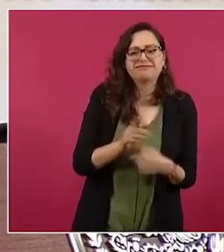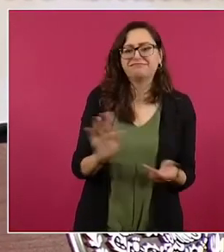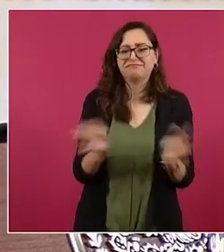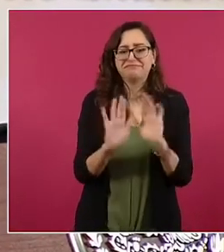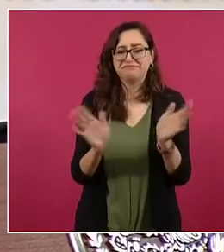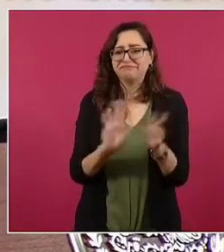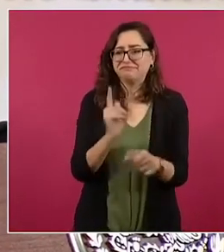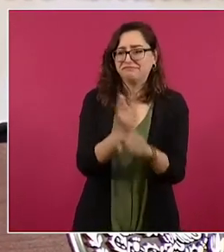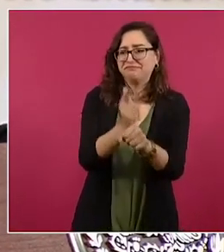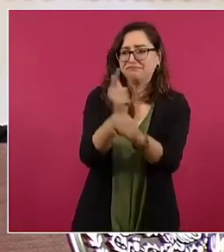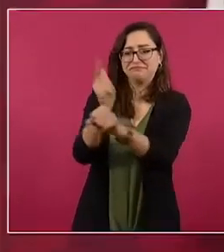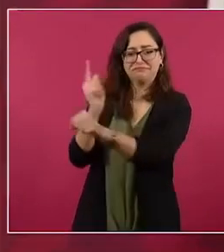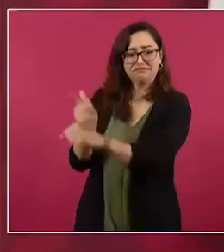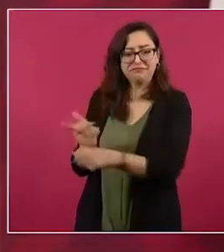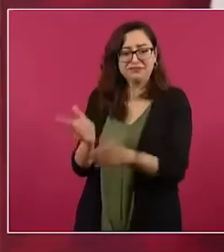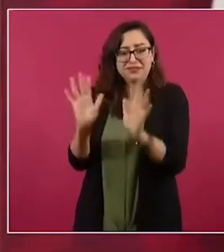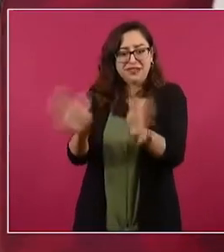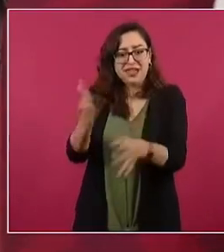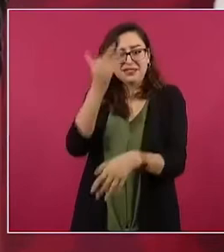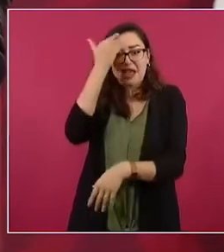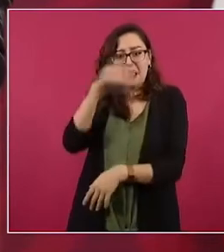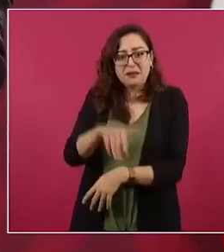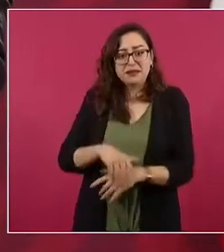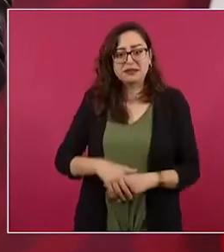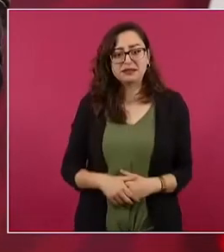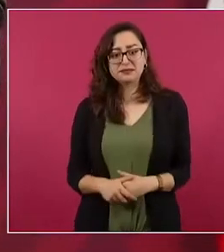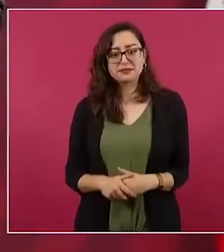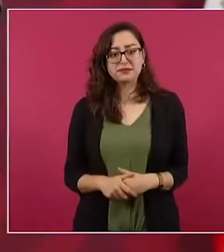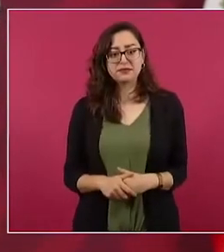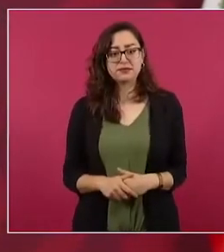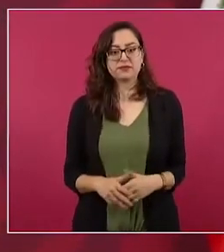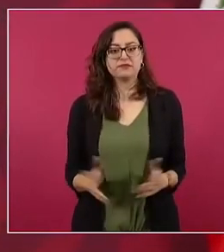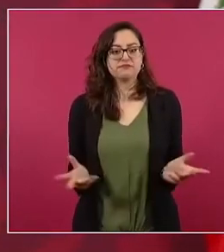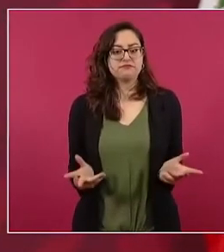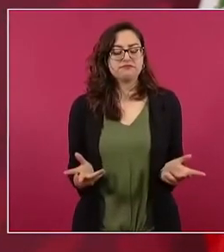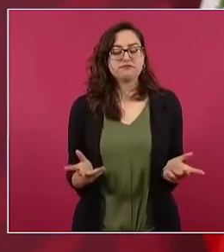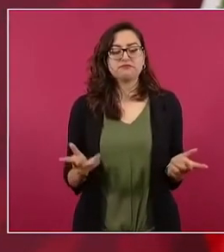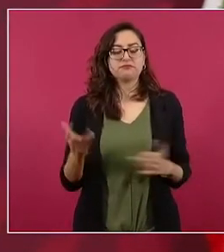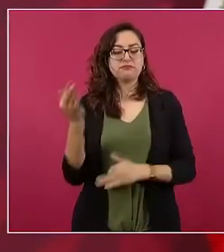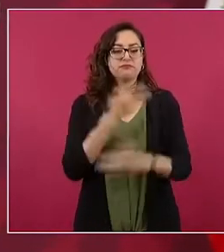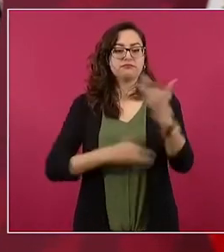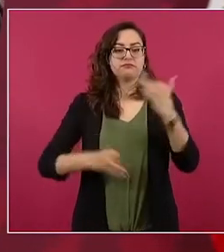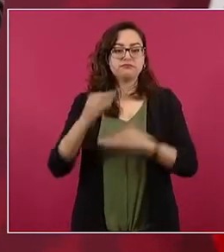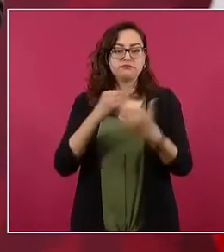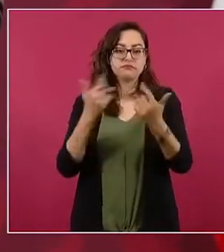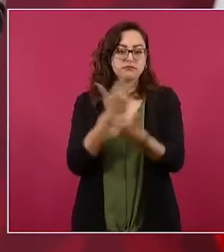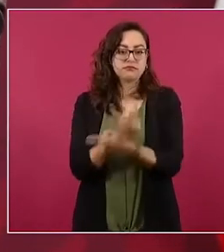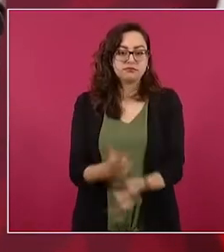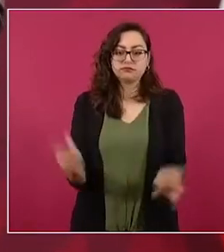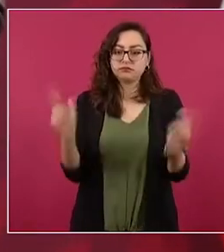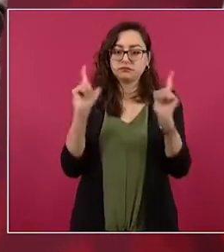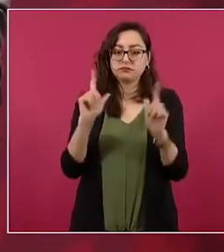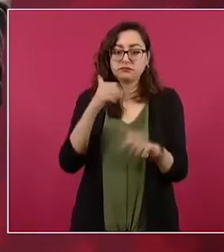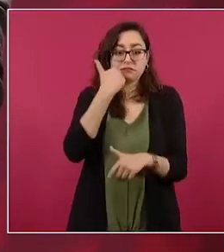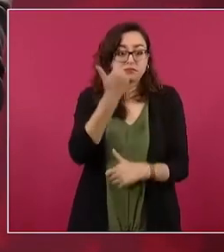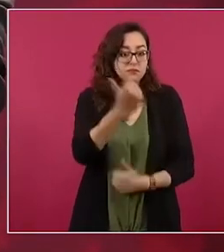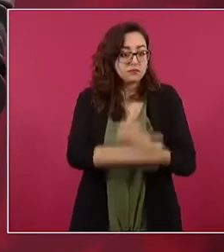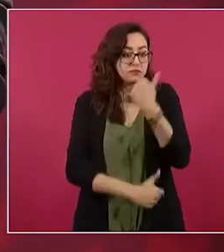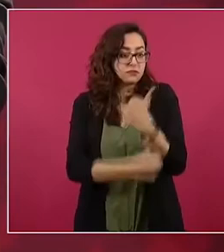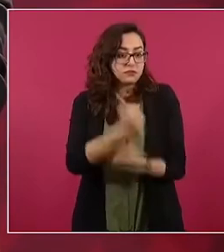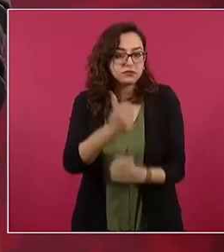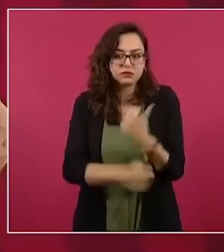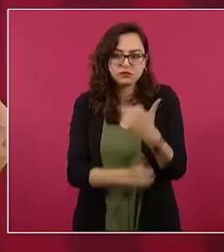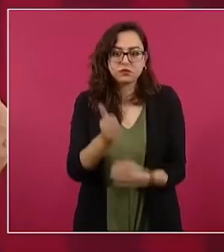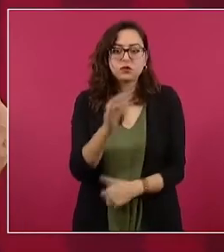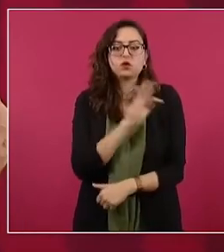y además hay libertad para que todo el que quiera participar